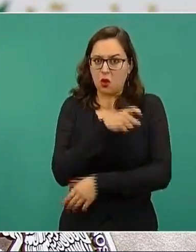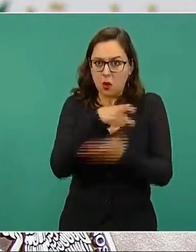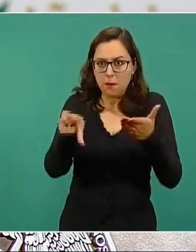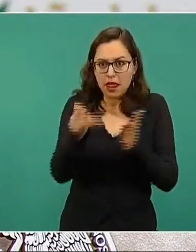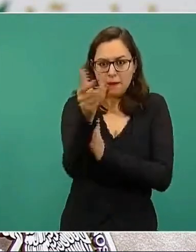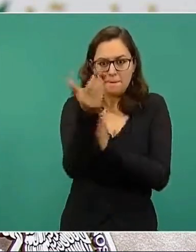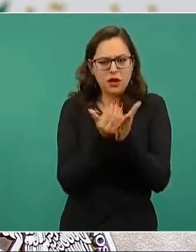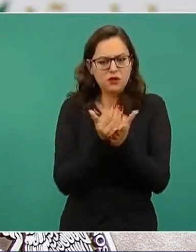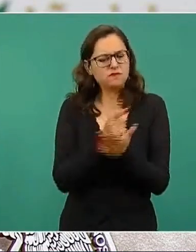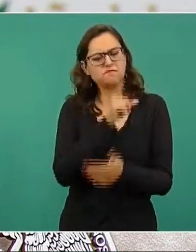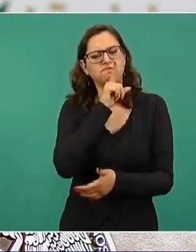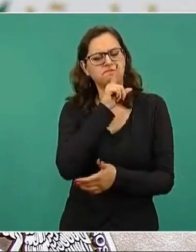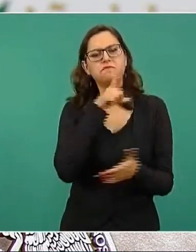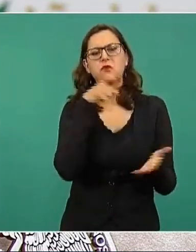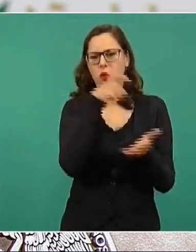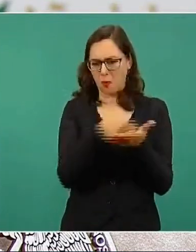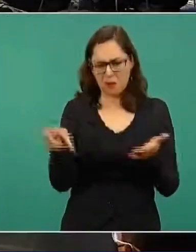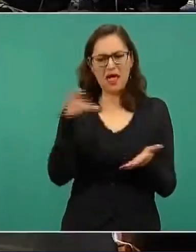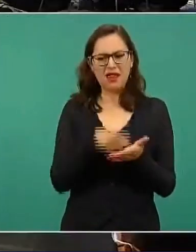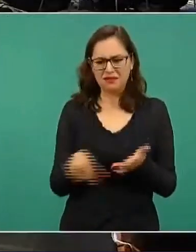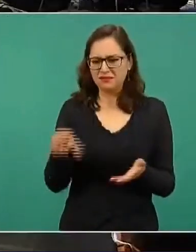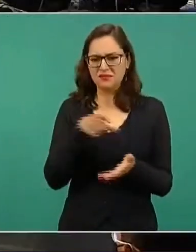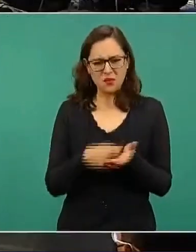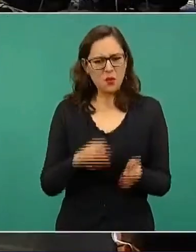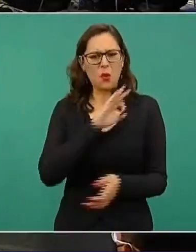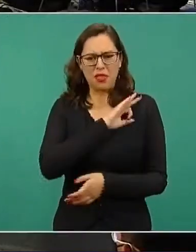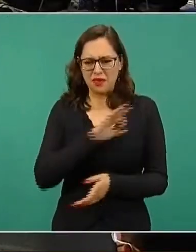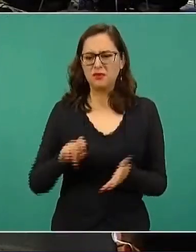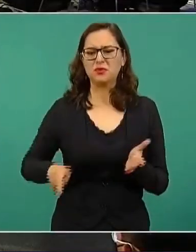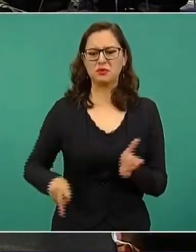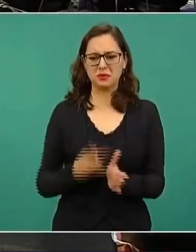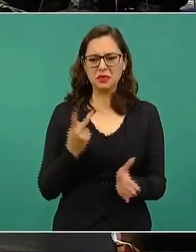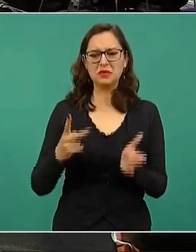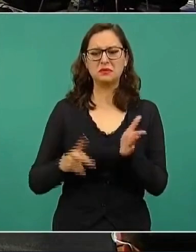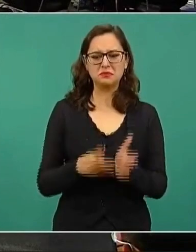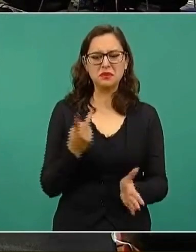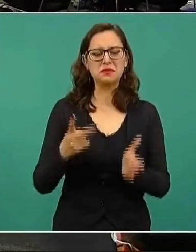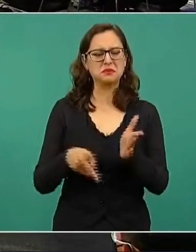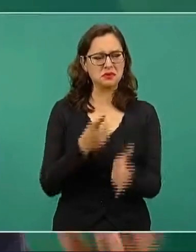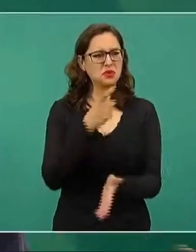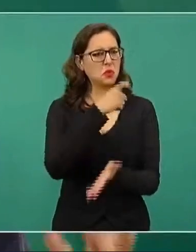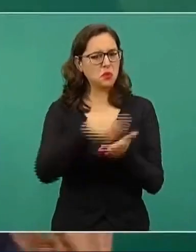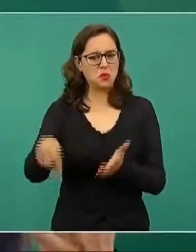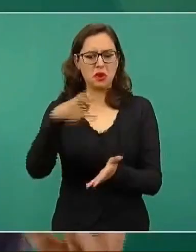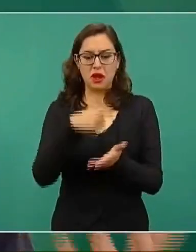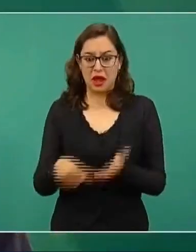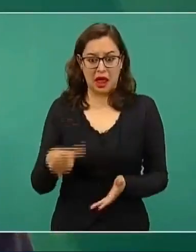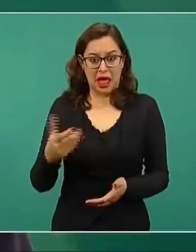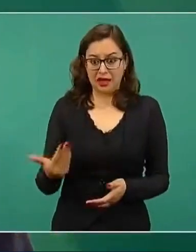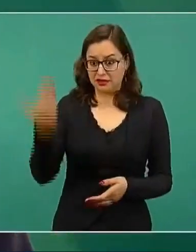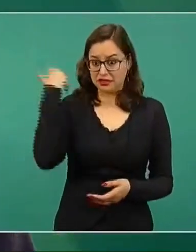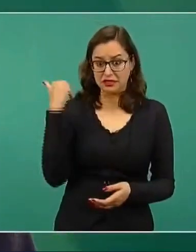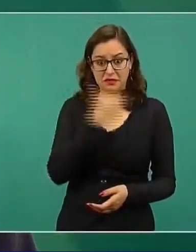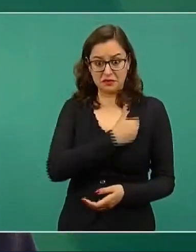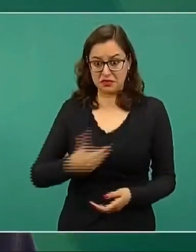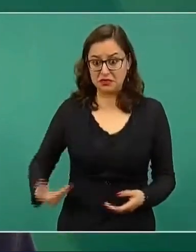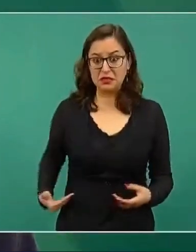El presidente López Obrador desde el principio dijo, esto es una vacuna de acceso universal,